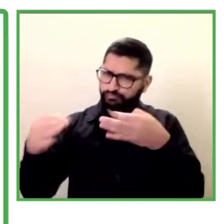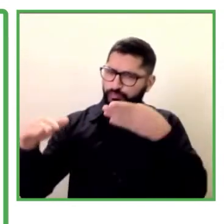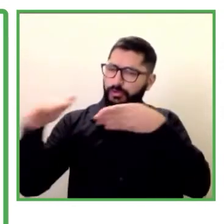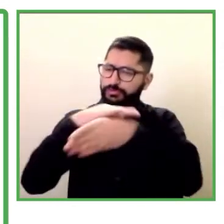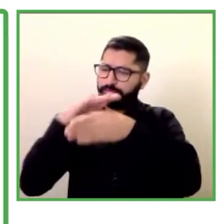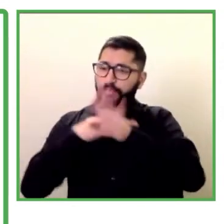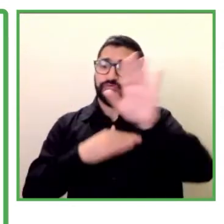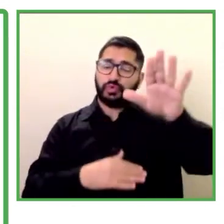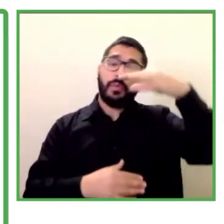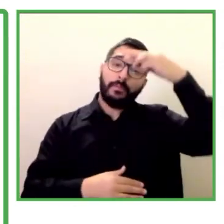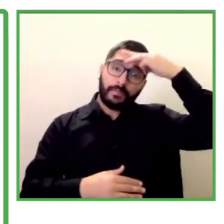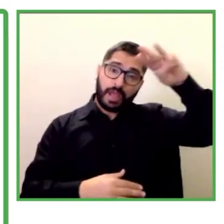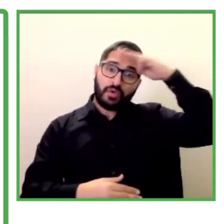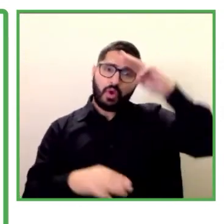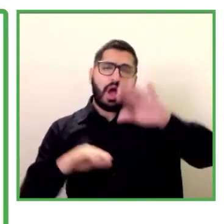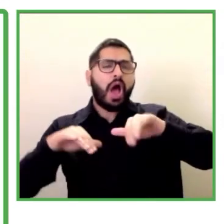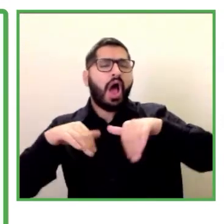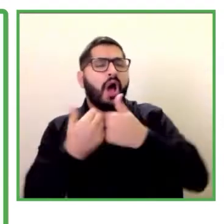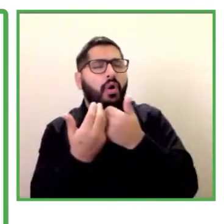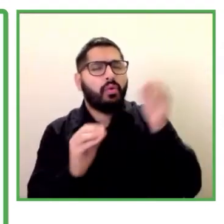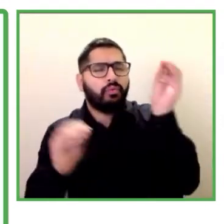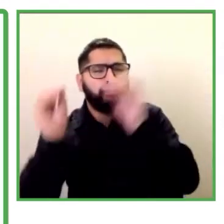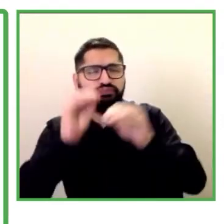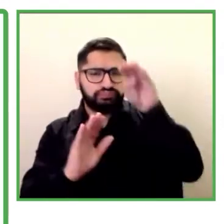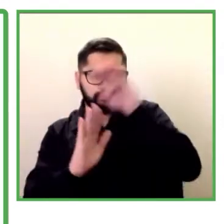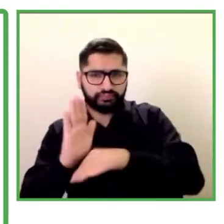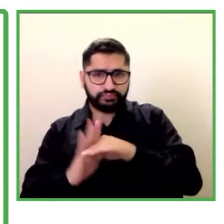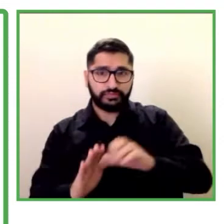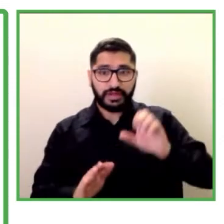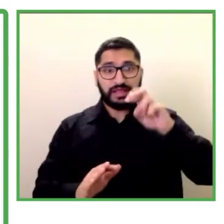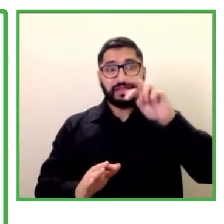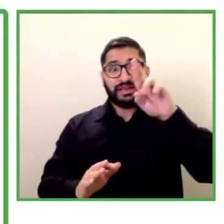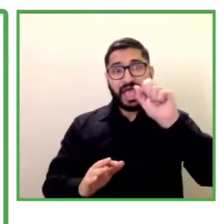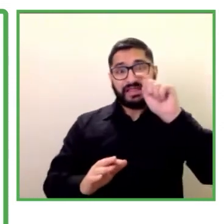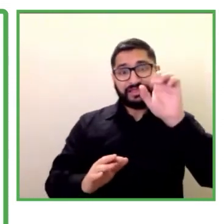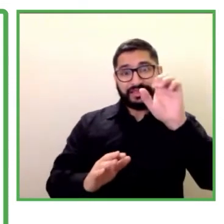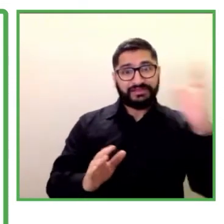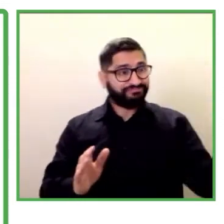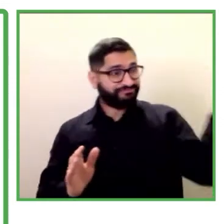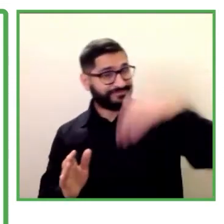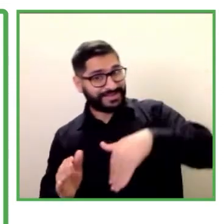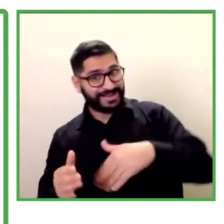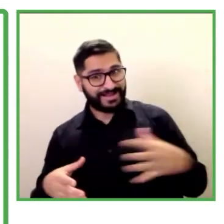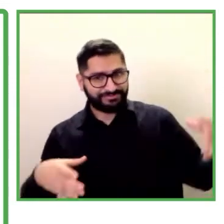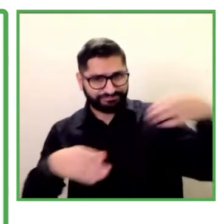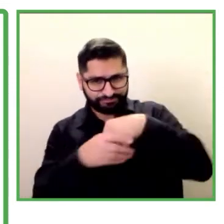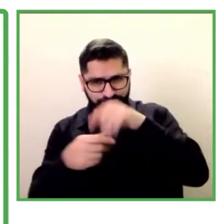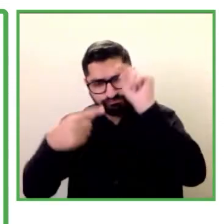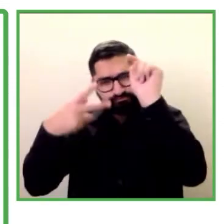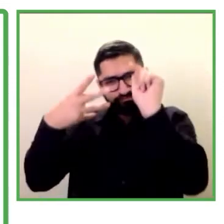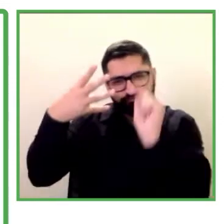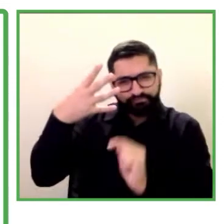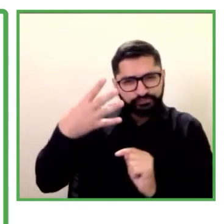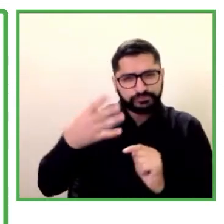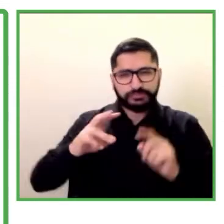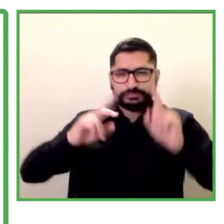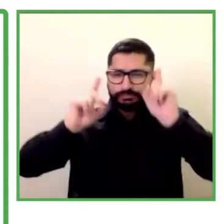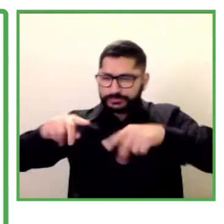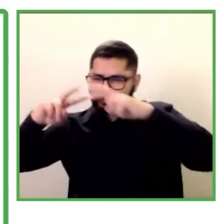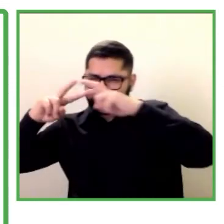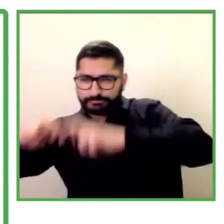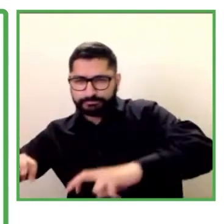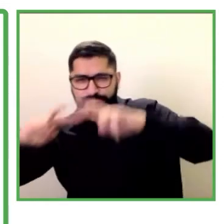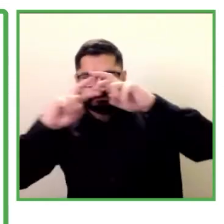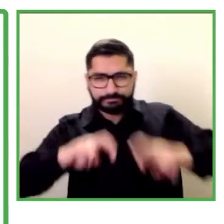integral que empieza con un cuestionario diagnóstico que es el índice por la inclusión de personas con discapacidad en este podemos entender